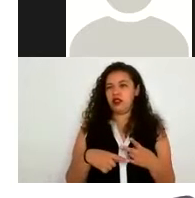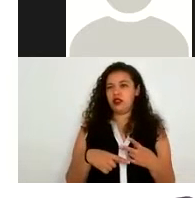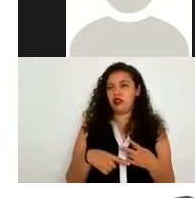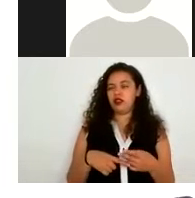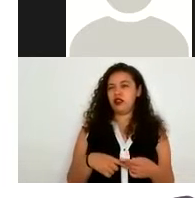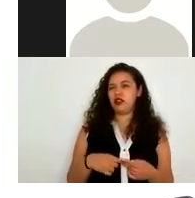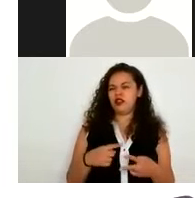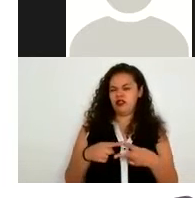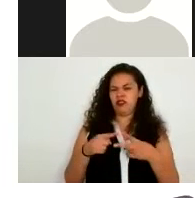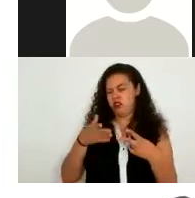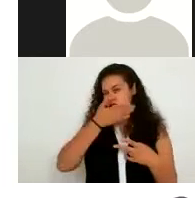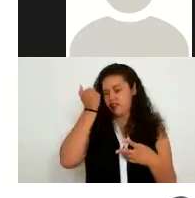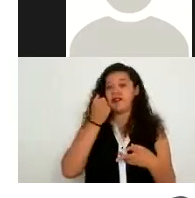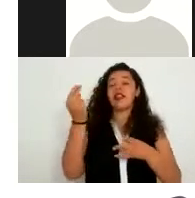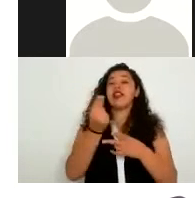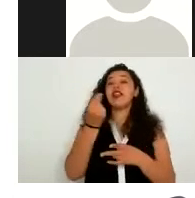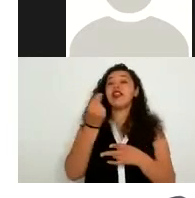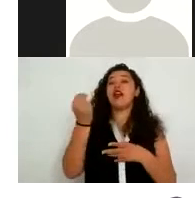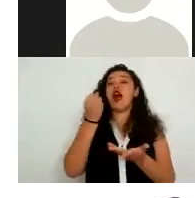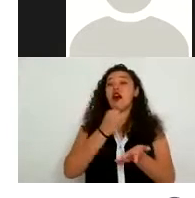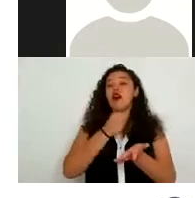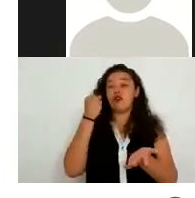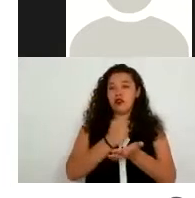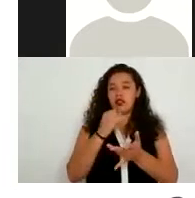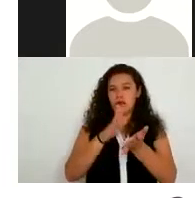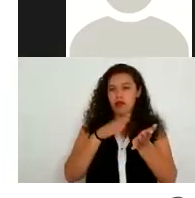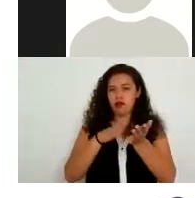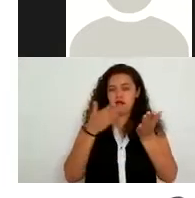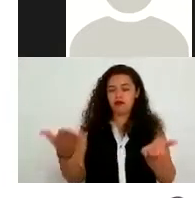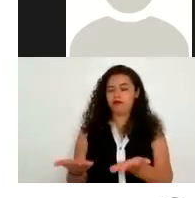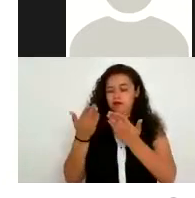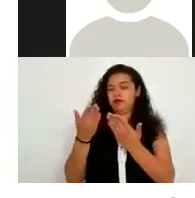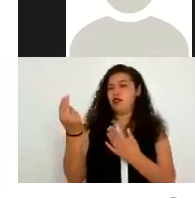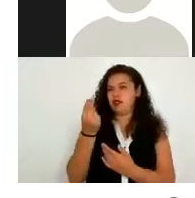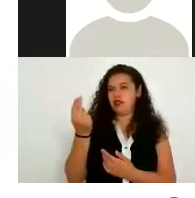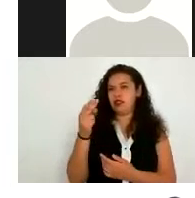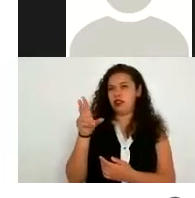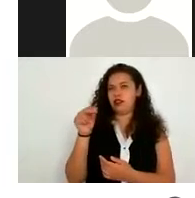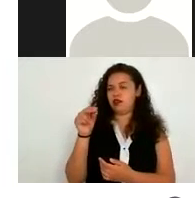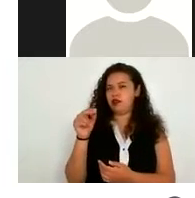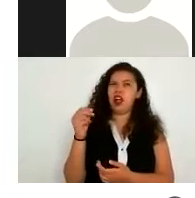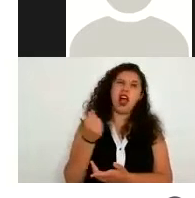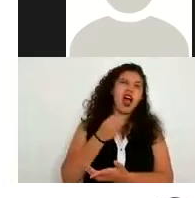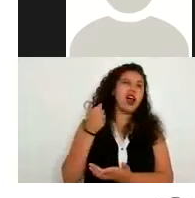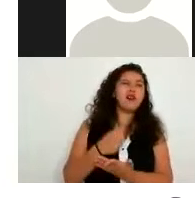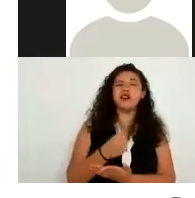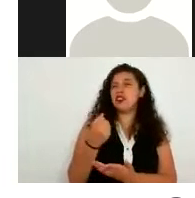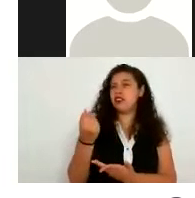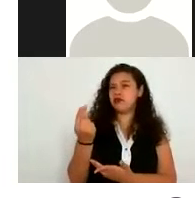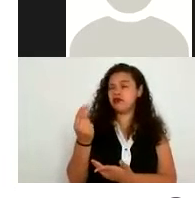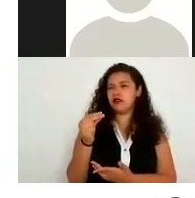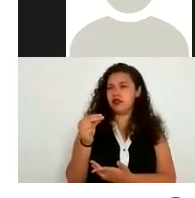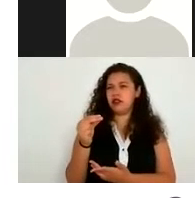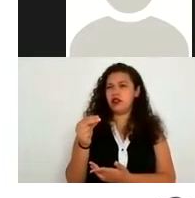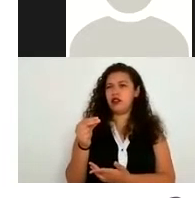con estos documentos no necesariamente los tienes que requerir pero puedes implementar una leyenda de bajo